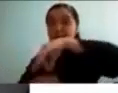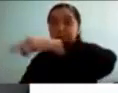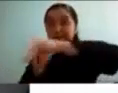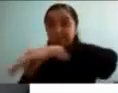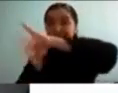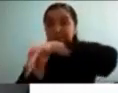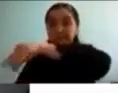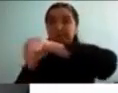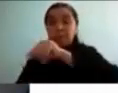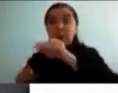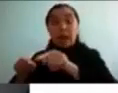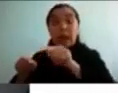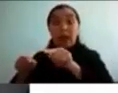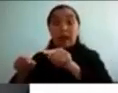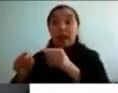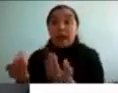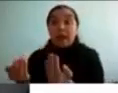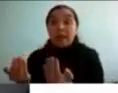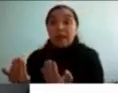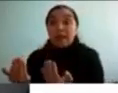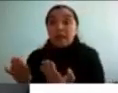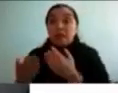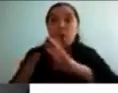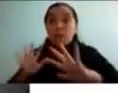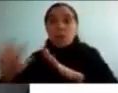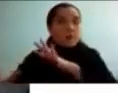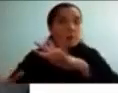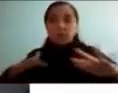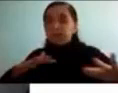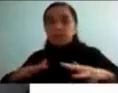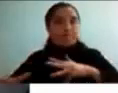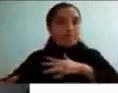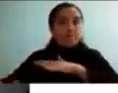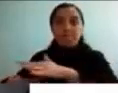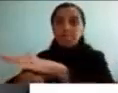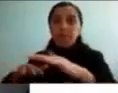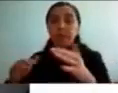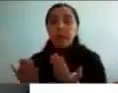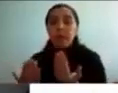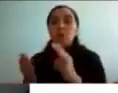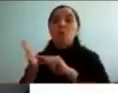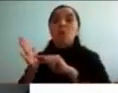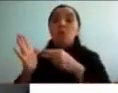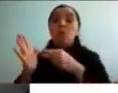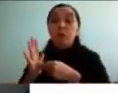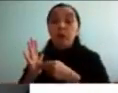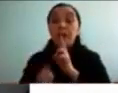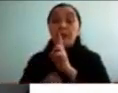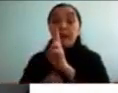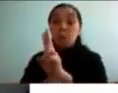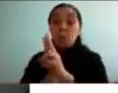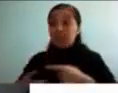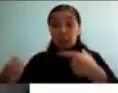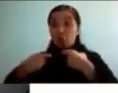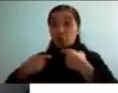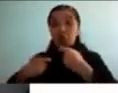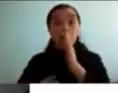notable necesidad de movimiento donde habría sobre todo un problema en inhibición de respuesta tanto motora como verbal